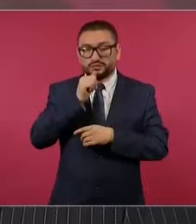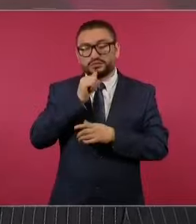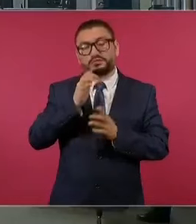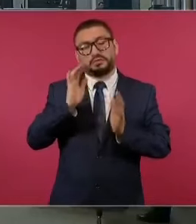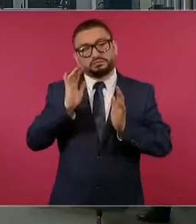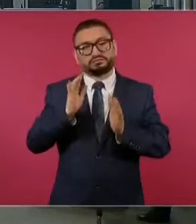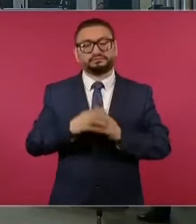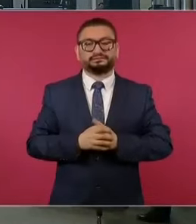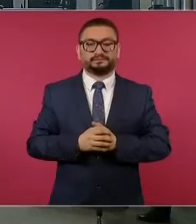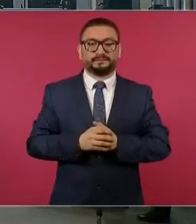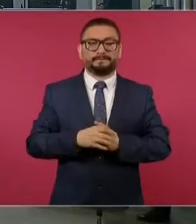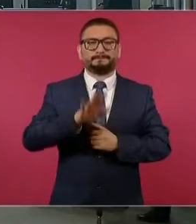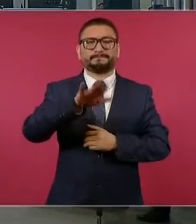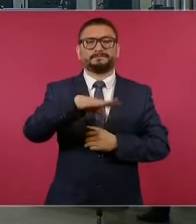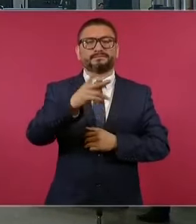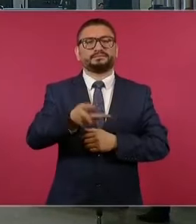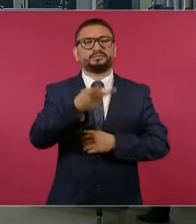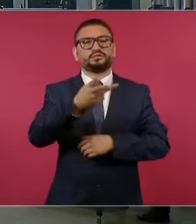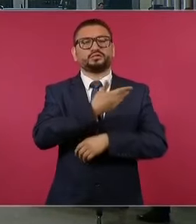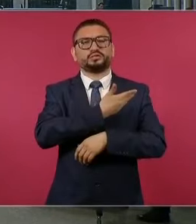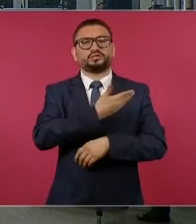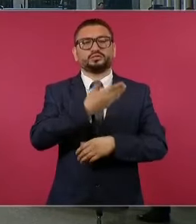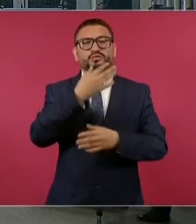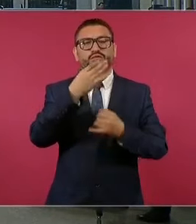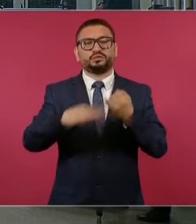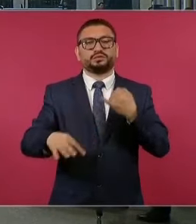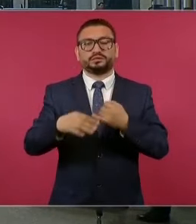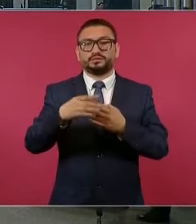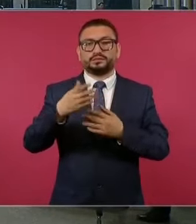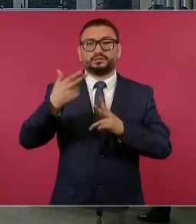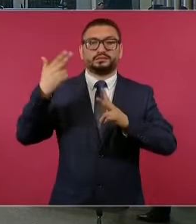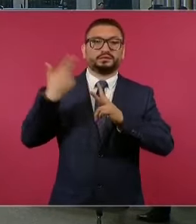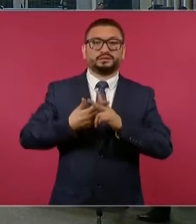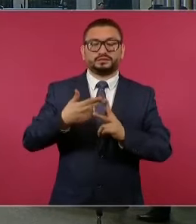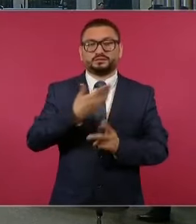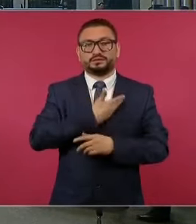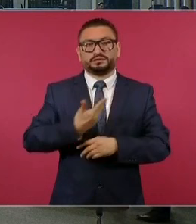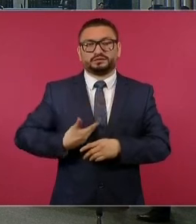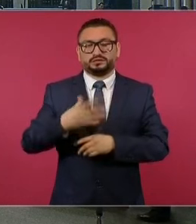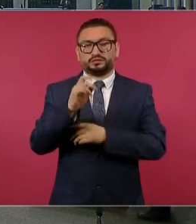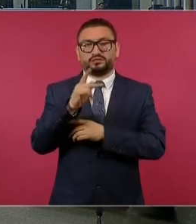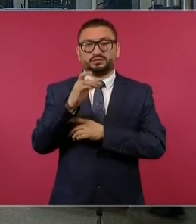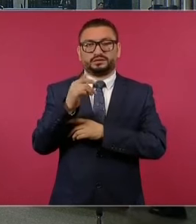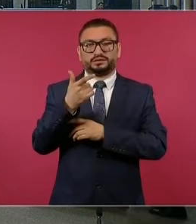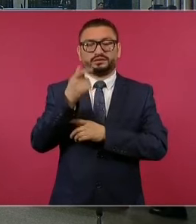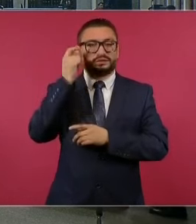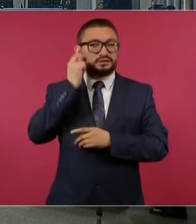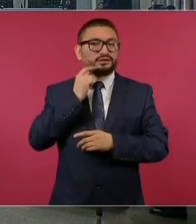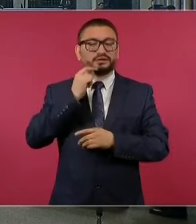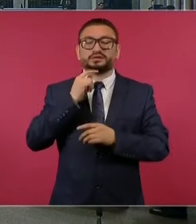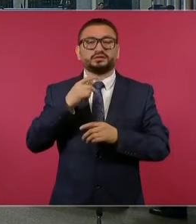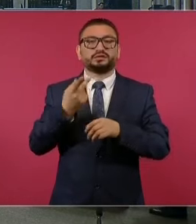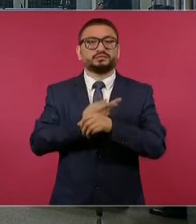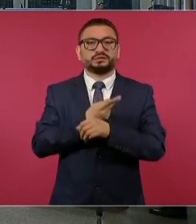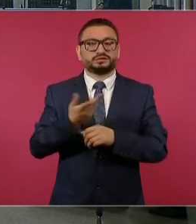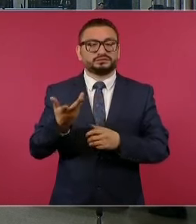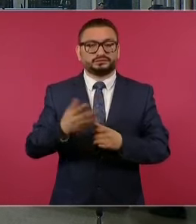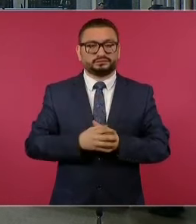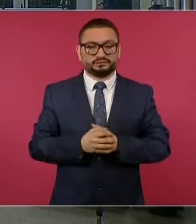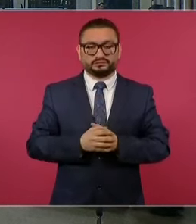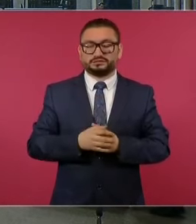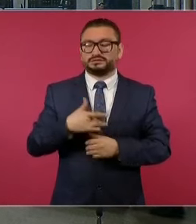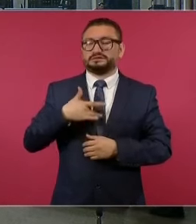Presidenta, y por último, ¿cuál es el reporte que tiene del asesinato del presidente electo de Copala Guerrero que fue asesinado? Muy